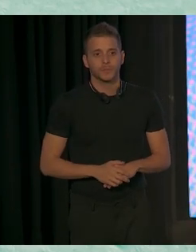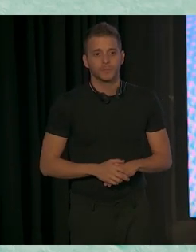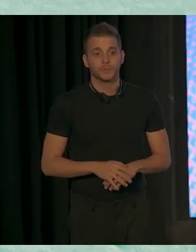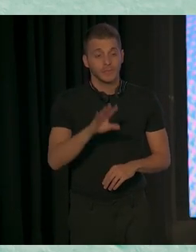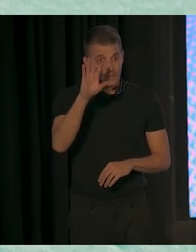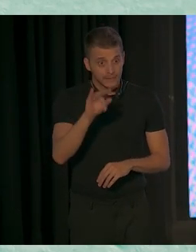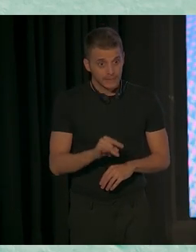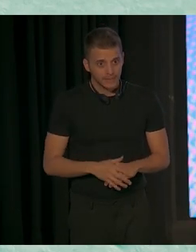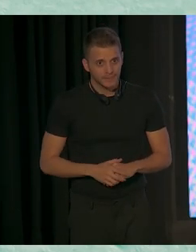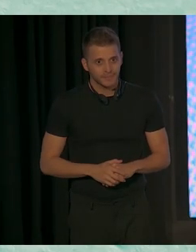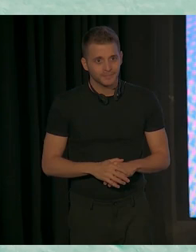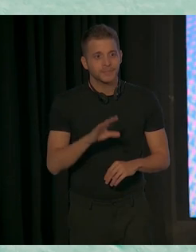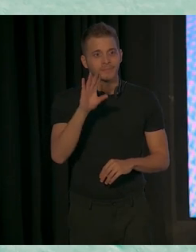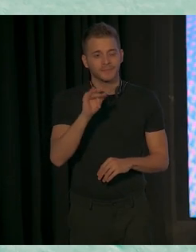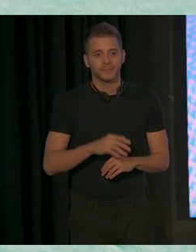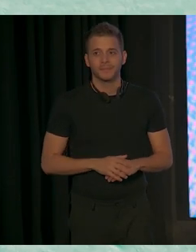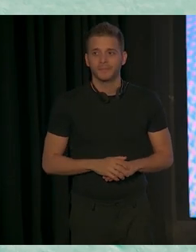¿Sí? Marga.